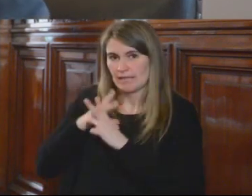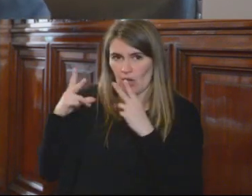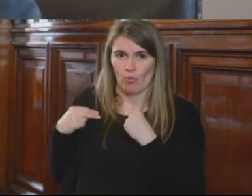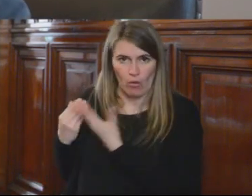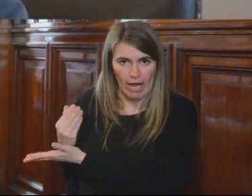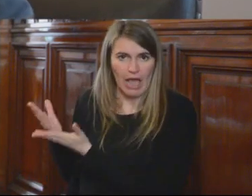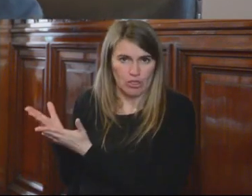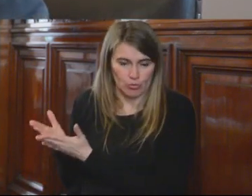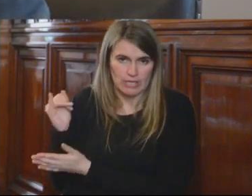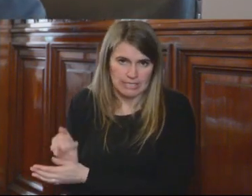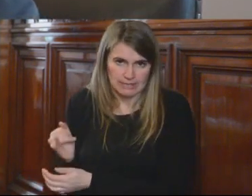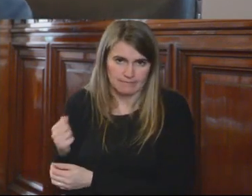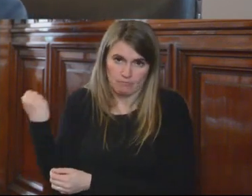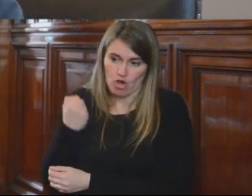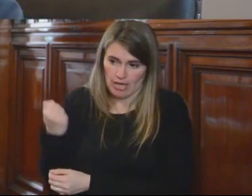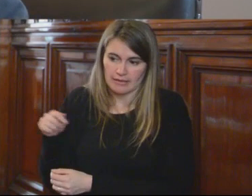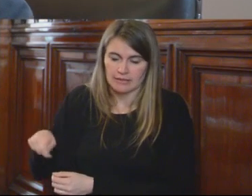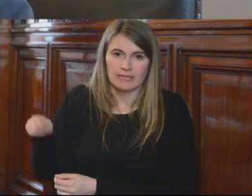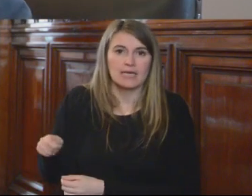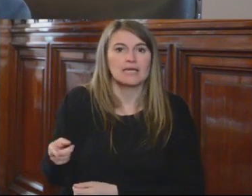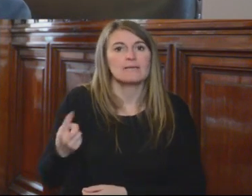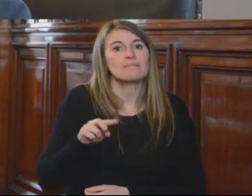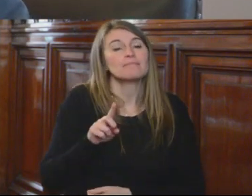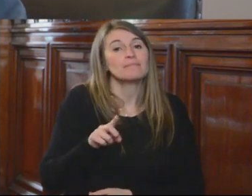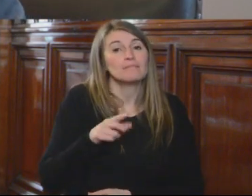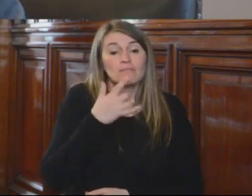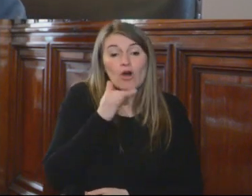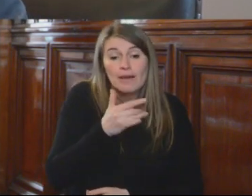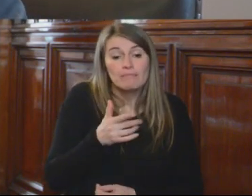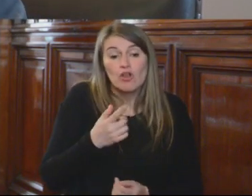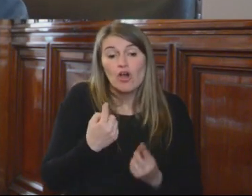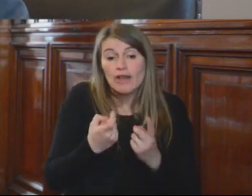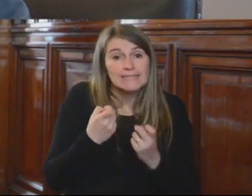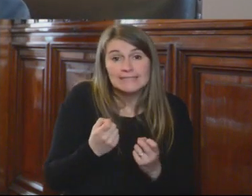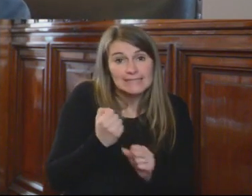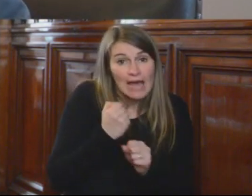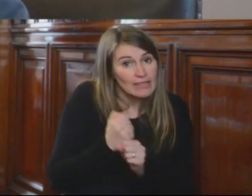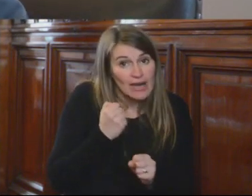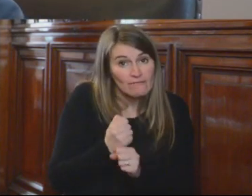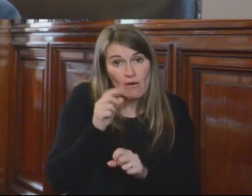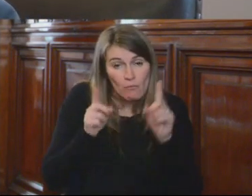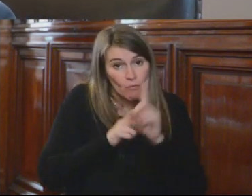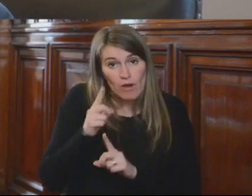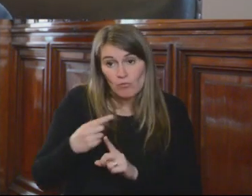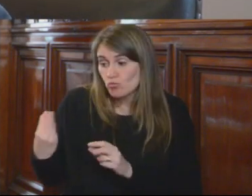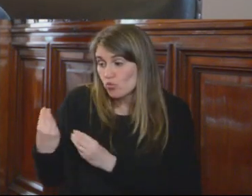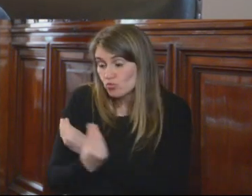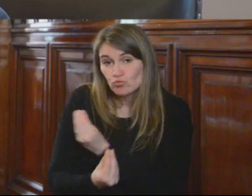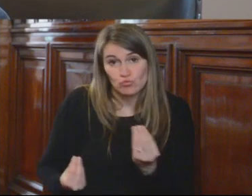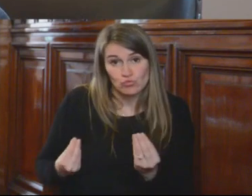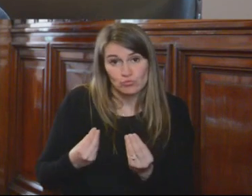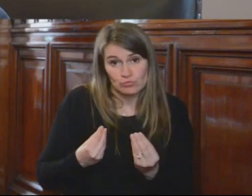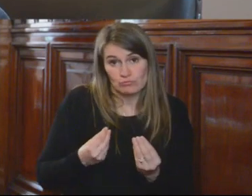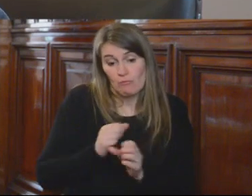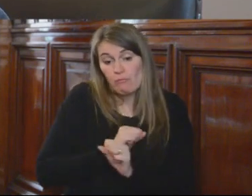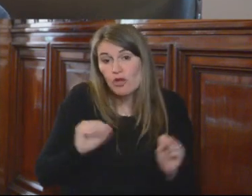posibilidad de que cuando haya una plaza, ¿verdad?, que se vaya, o sea, que